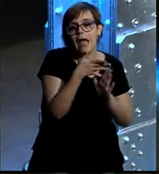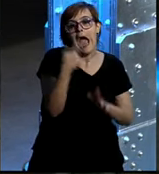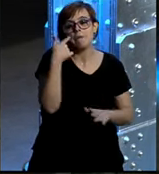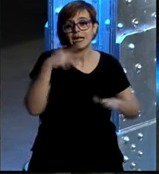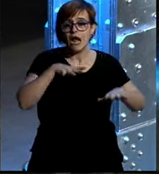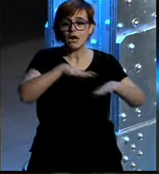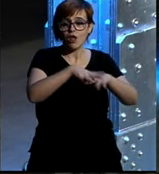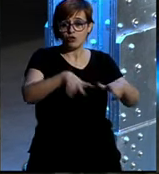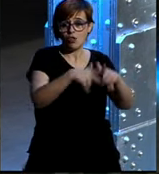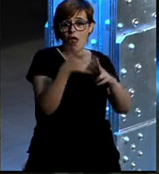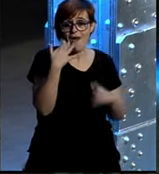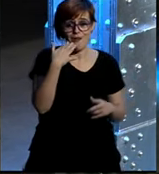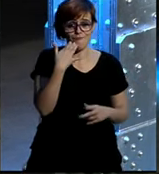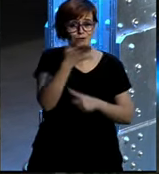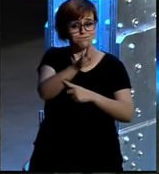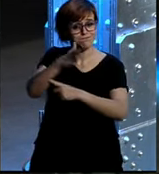y nos acaban de poner ejemplos